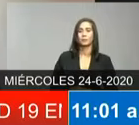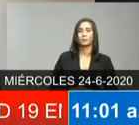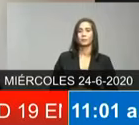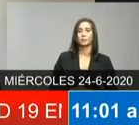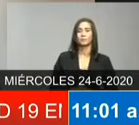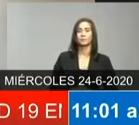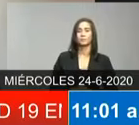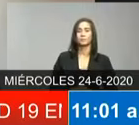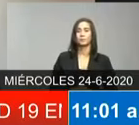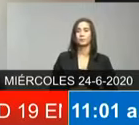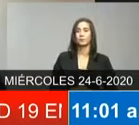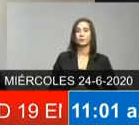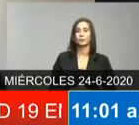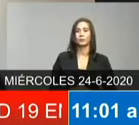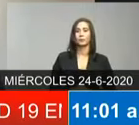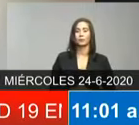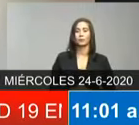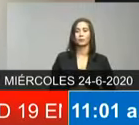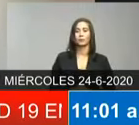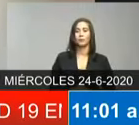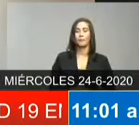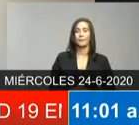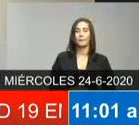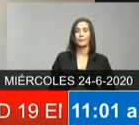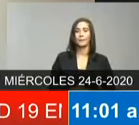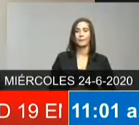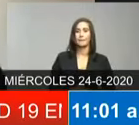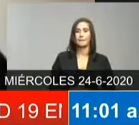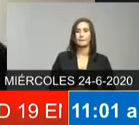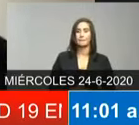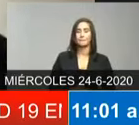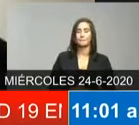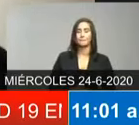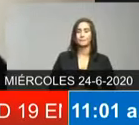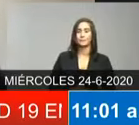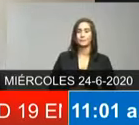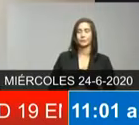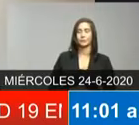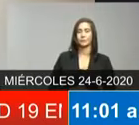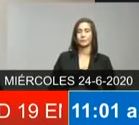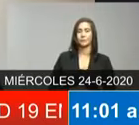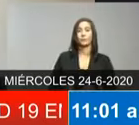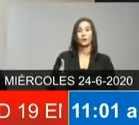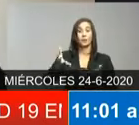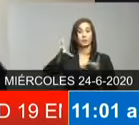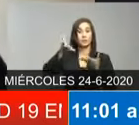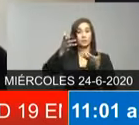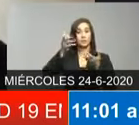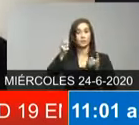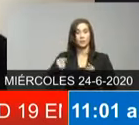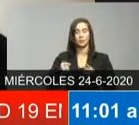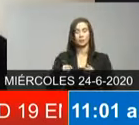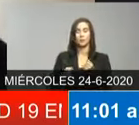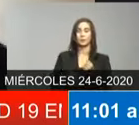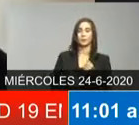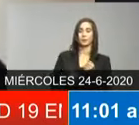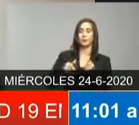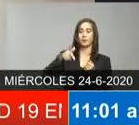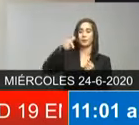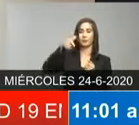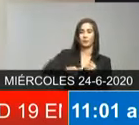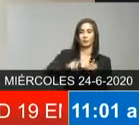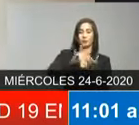saber o nos gustaría saber ya por la incidencia o el incremento de los vuelos de